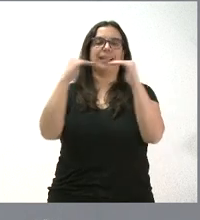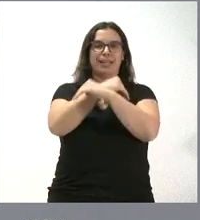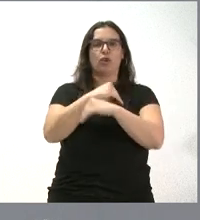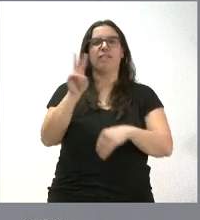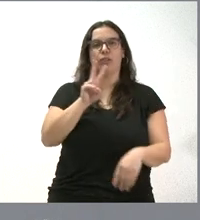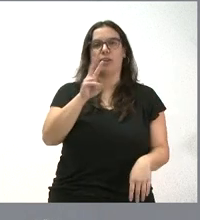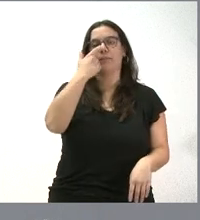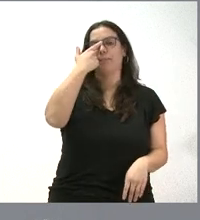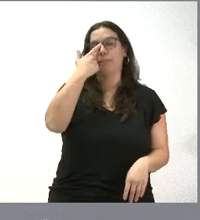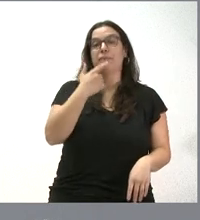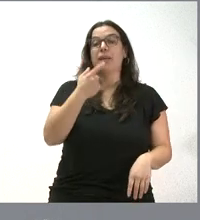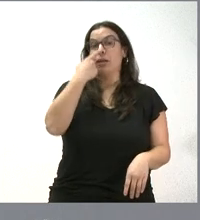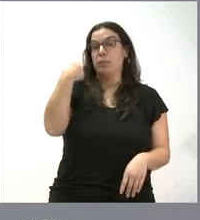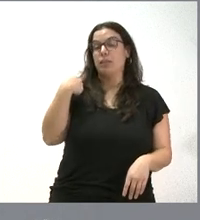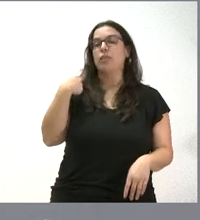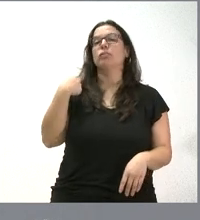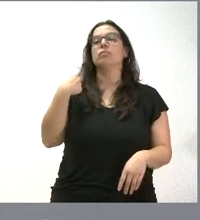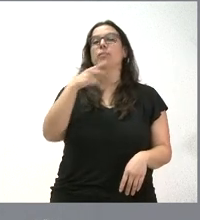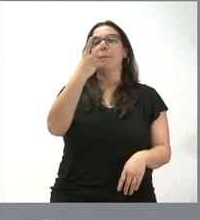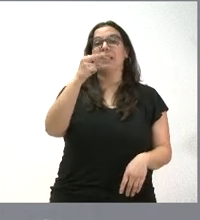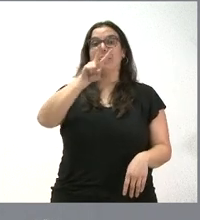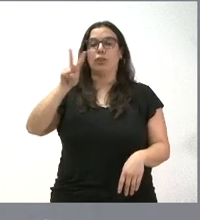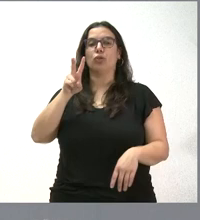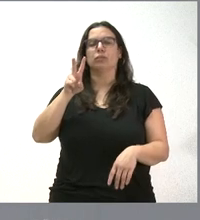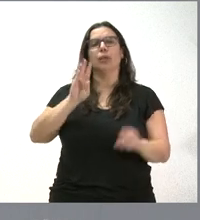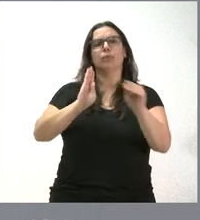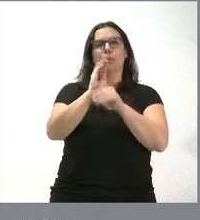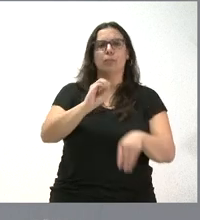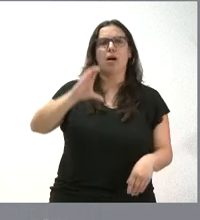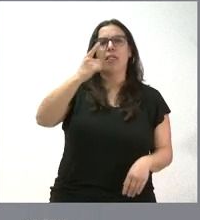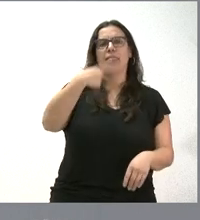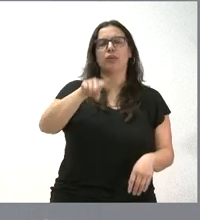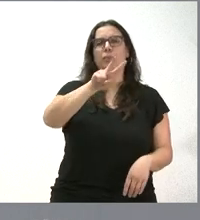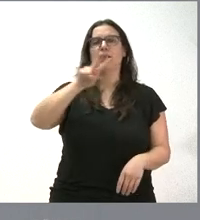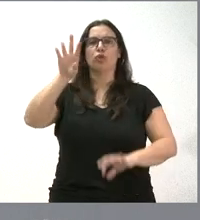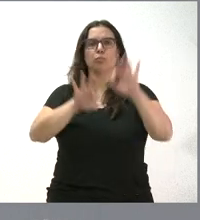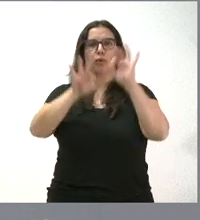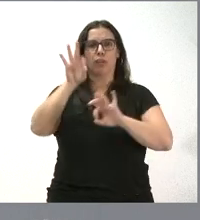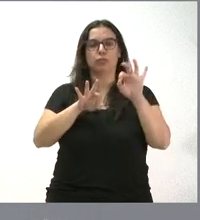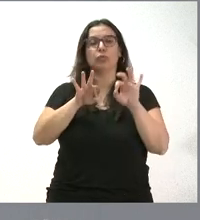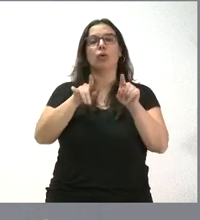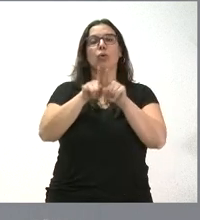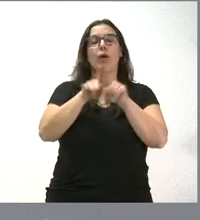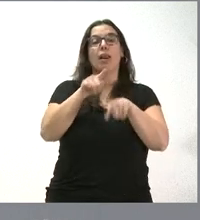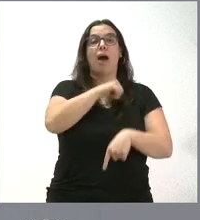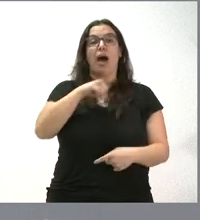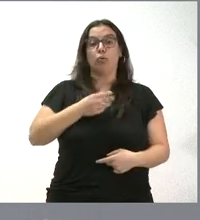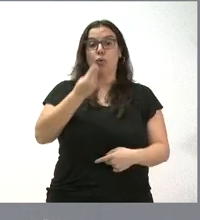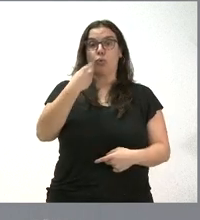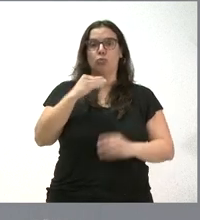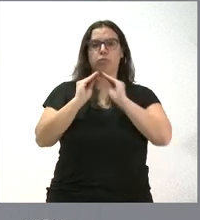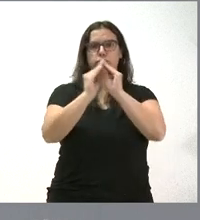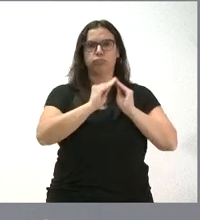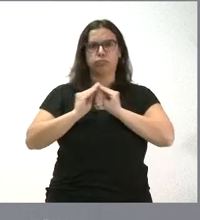Castilla y León ha incrementado el año pasado, el año 2022, un 132% la potencia instalada de autoconsumo hasta